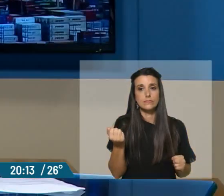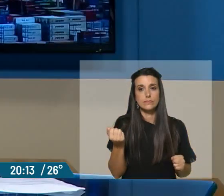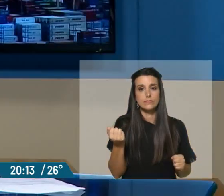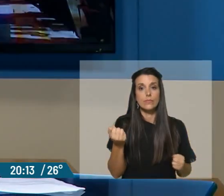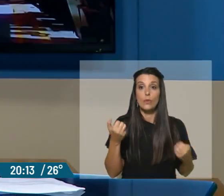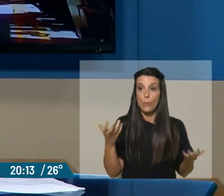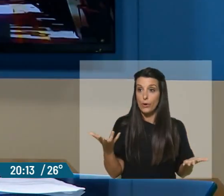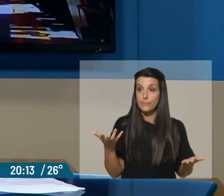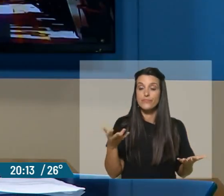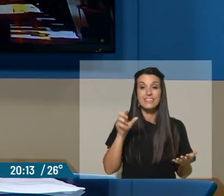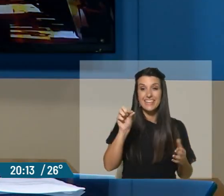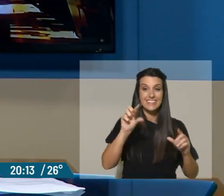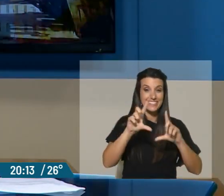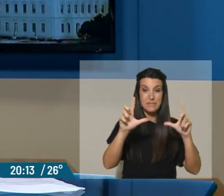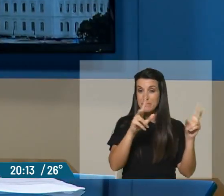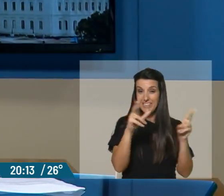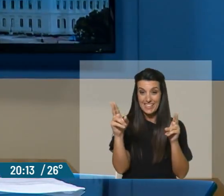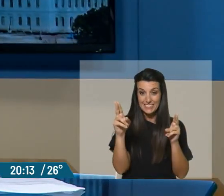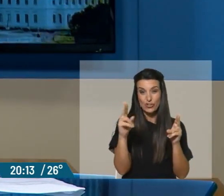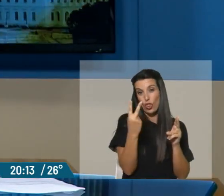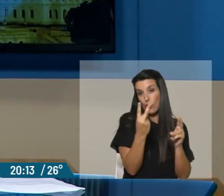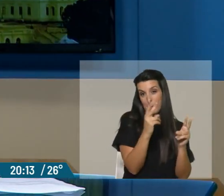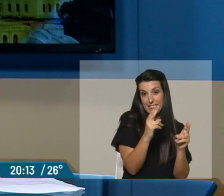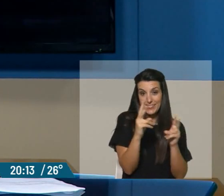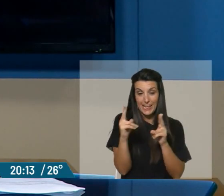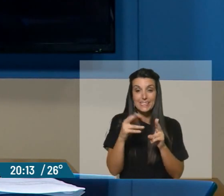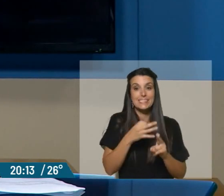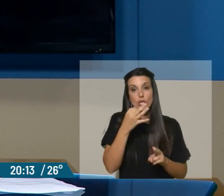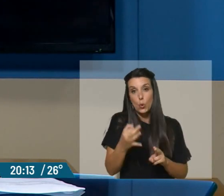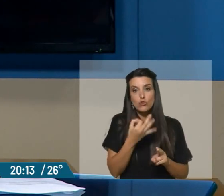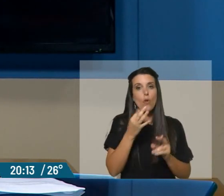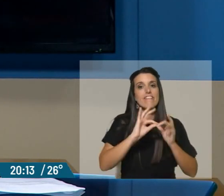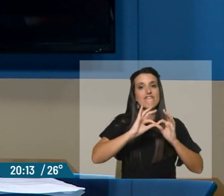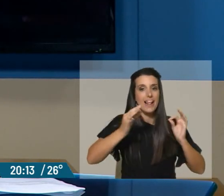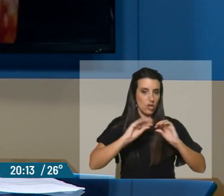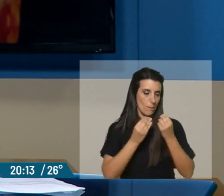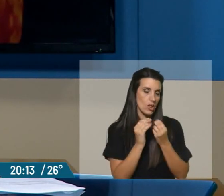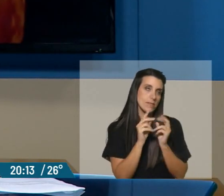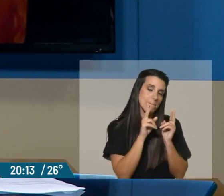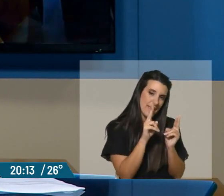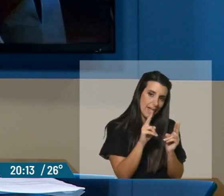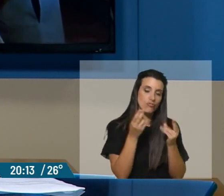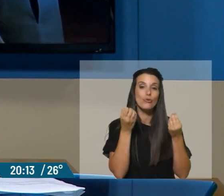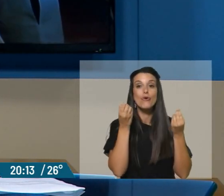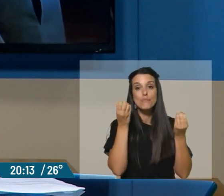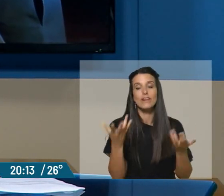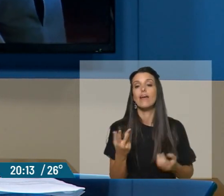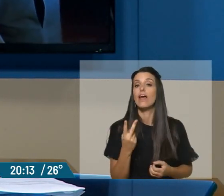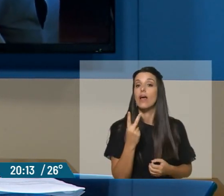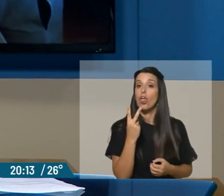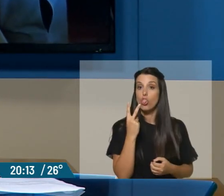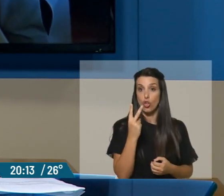Bueno, elegimos este fragmento, estos dos fragmentos, en realidad, del discurso, porque no es una frase completa. ¿Por qué? Porque hay dos